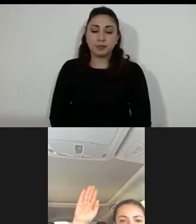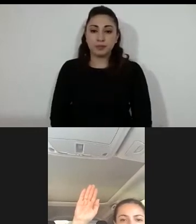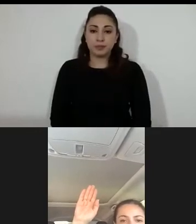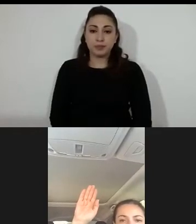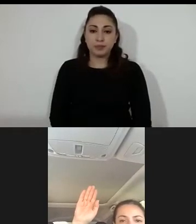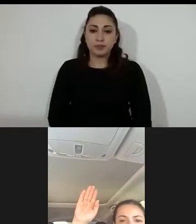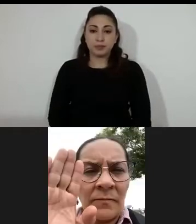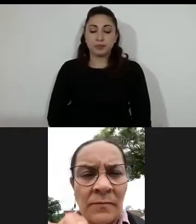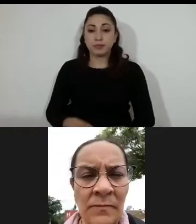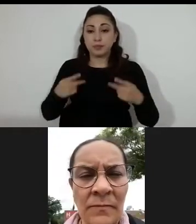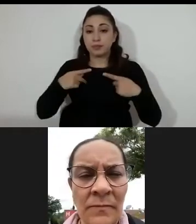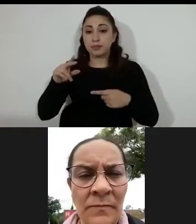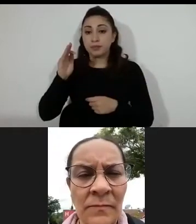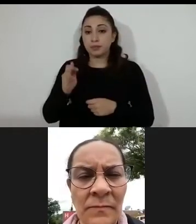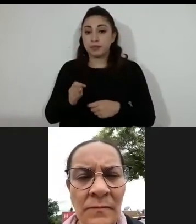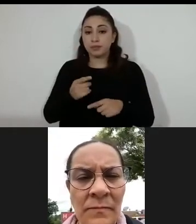Los que estén por la negativa.